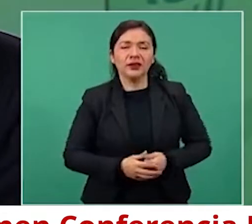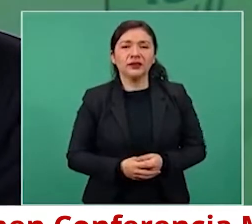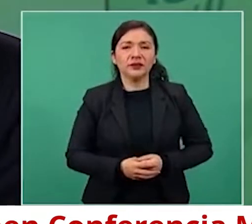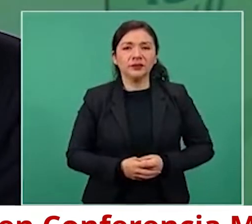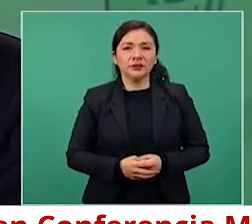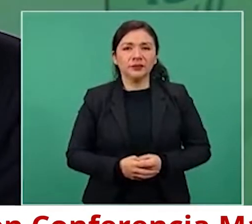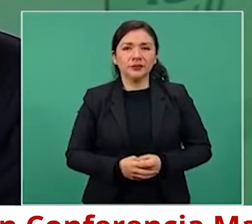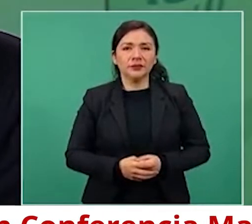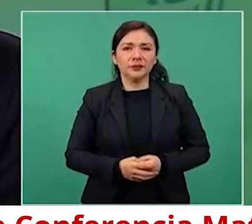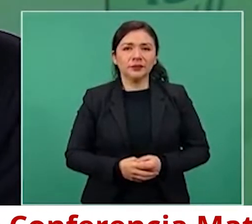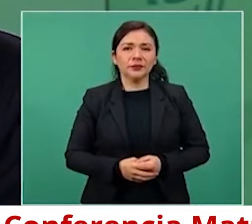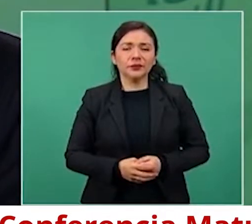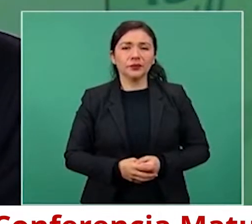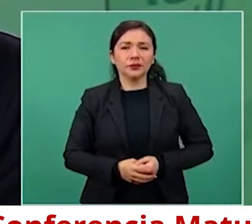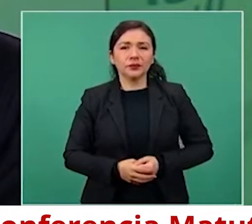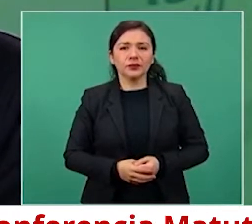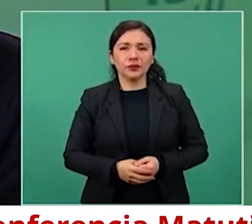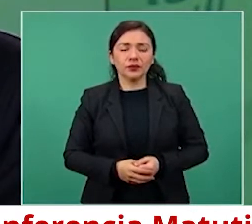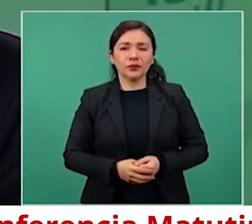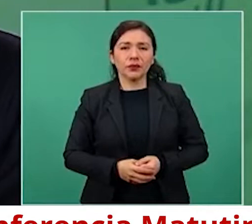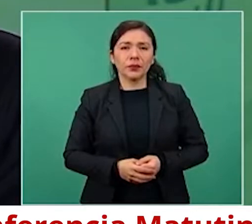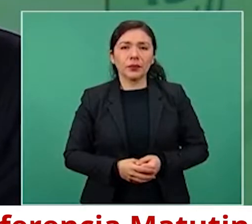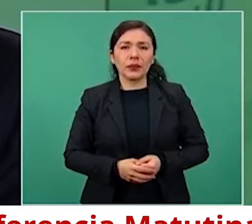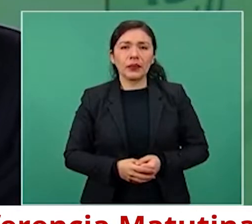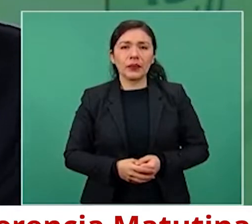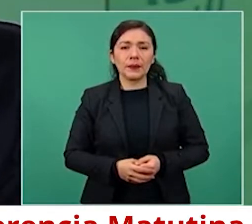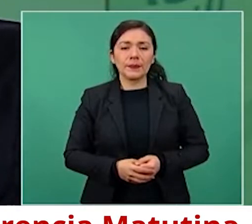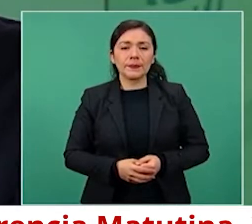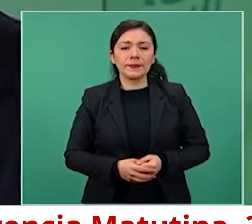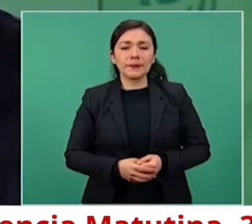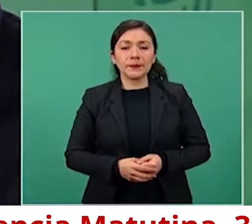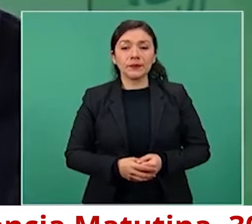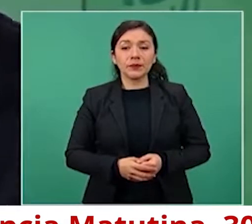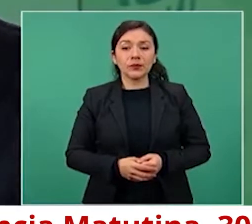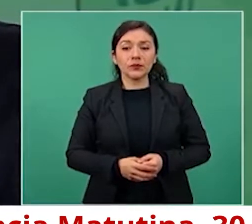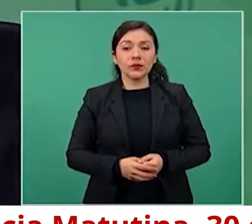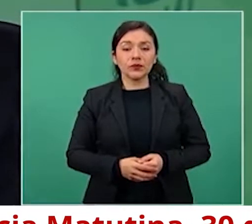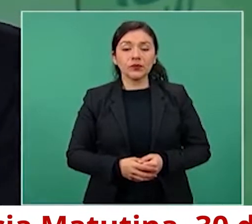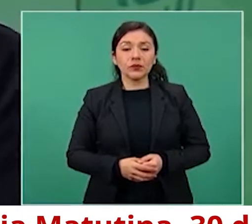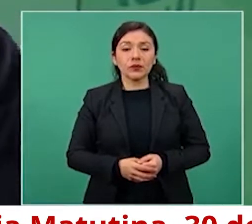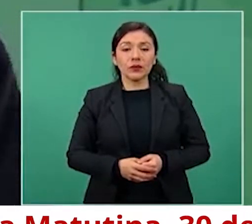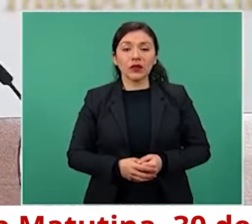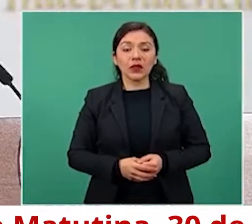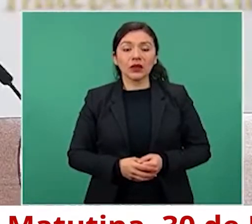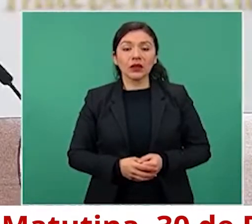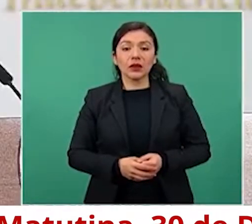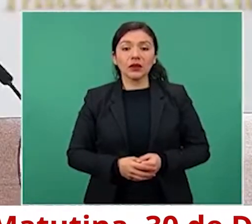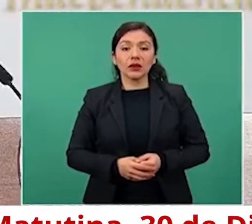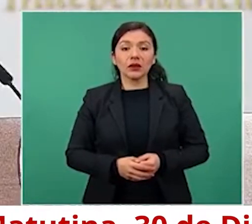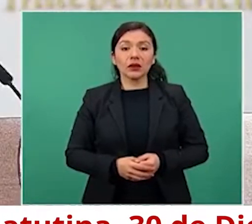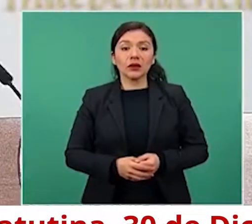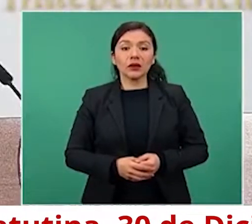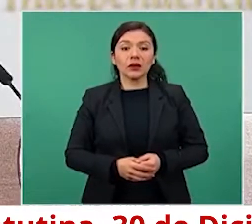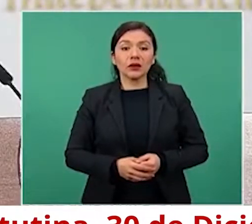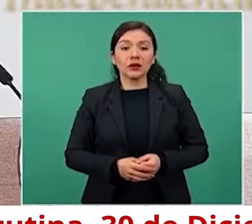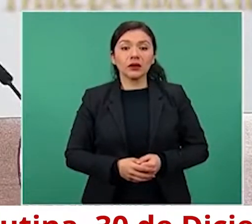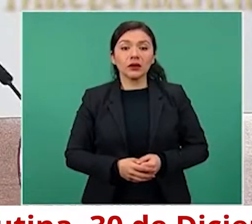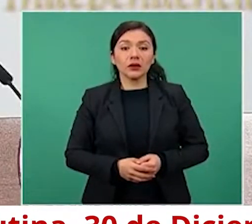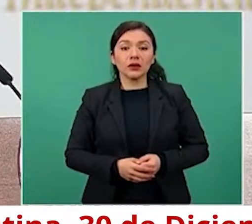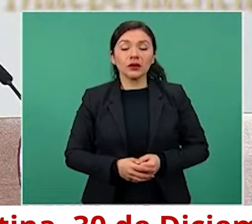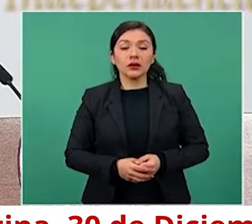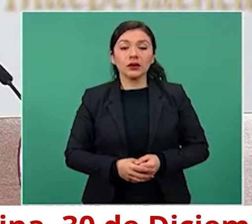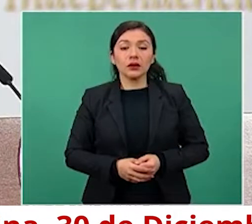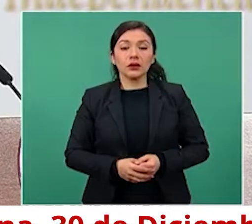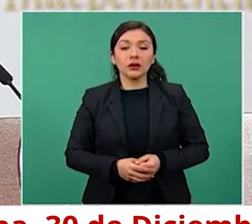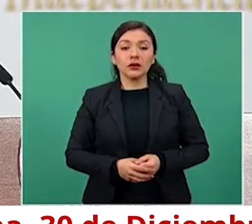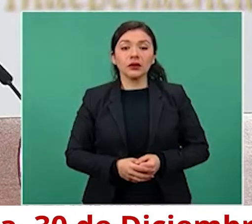Y que se tenga para